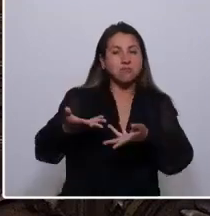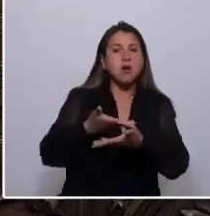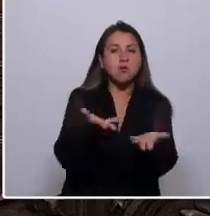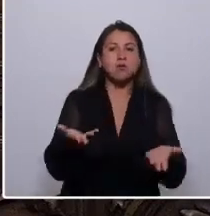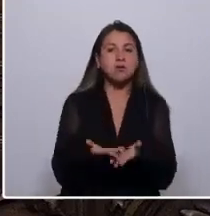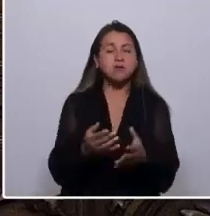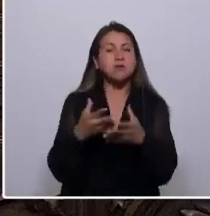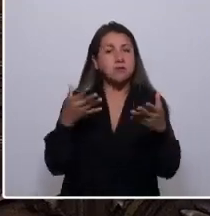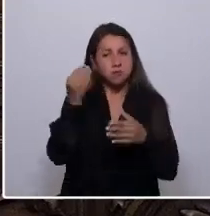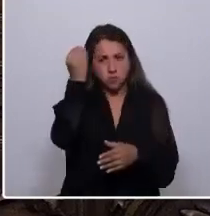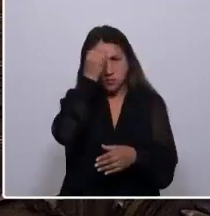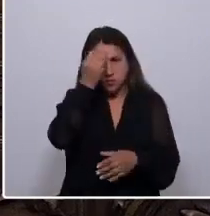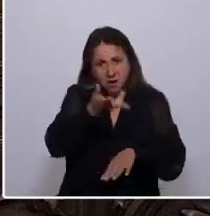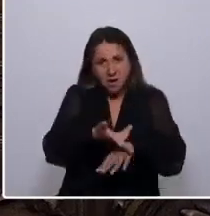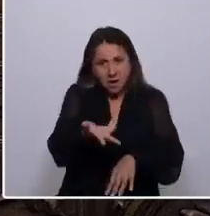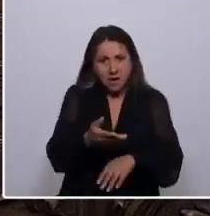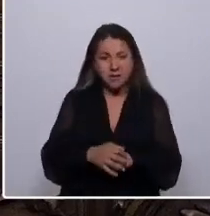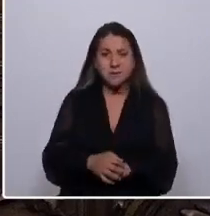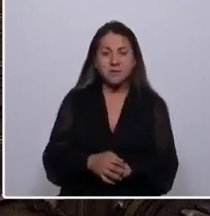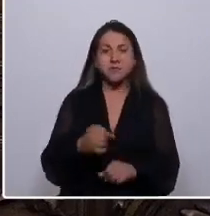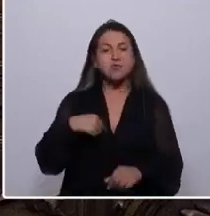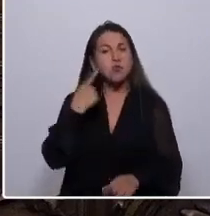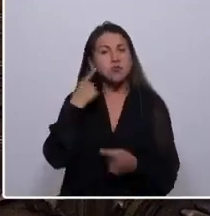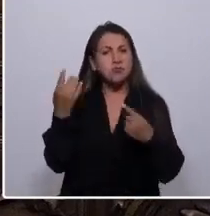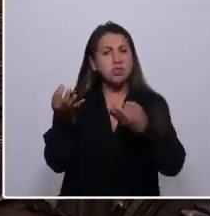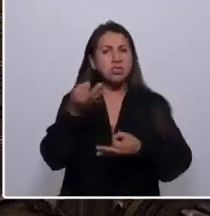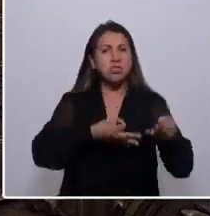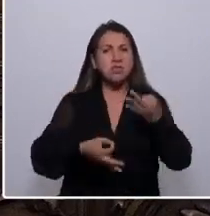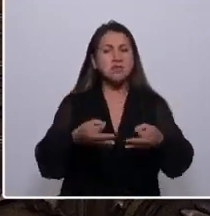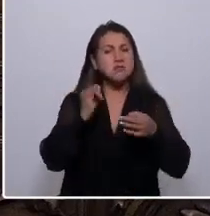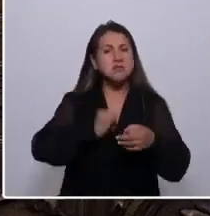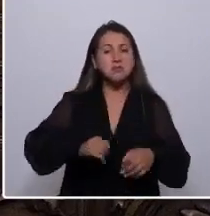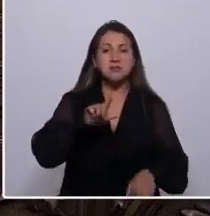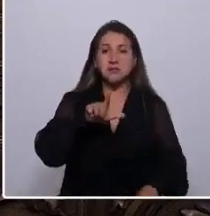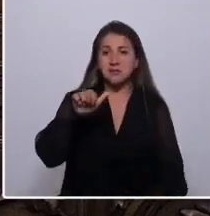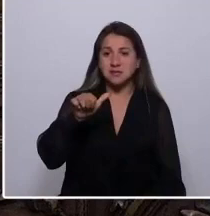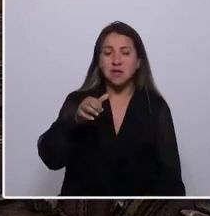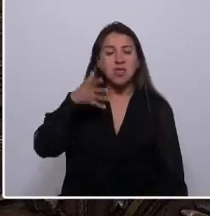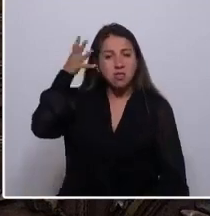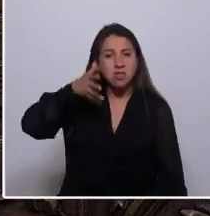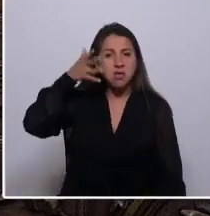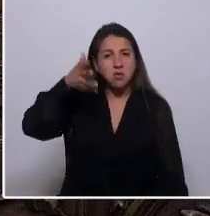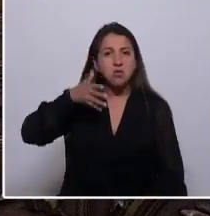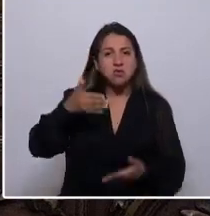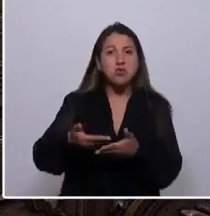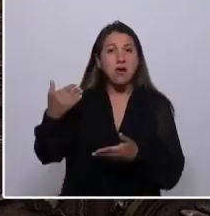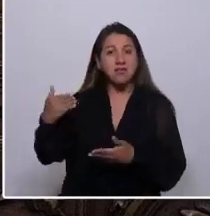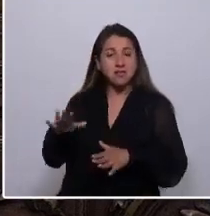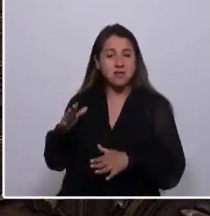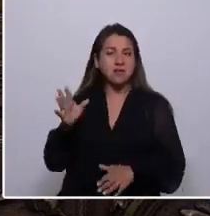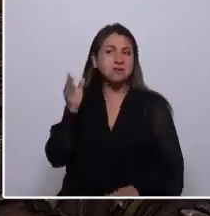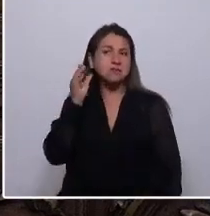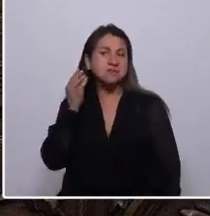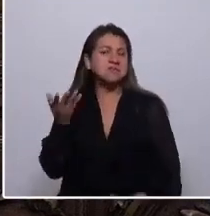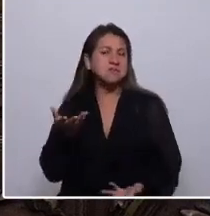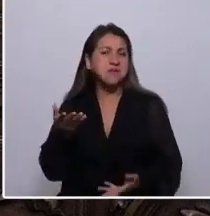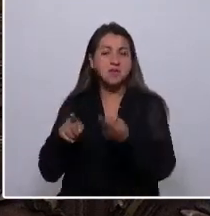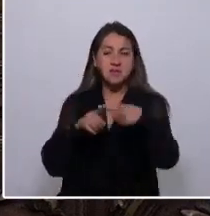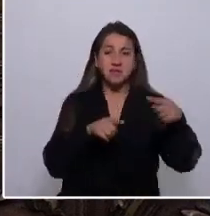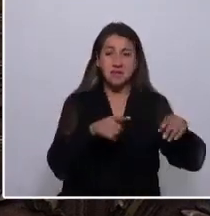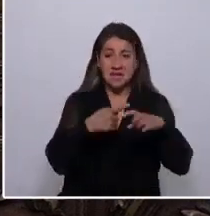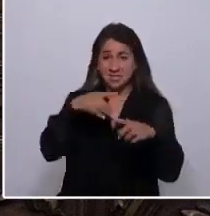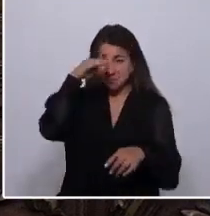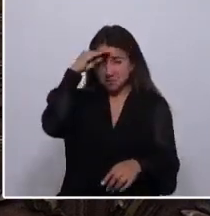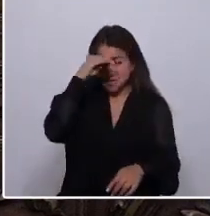preocupación. He escuchado cada uno de los 76 discursos que me han precedido. Desde una distinta experiencia,